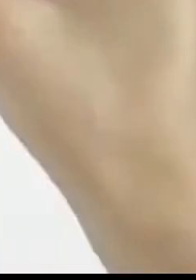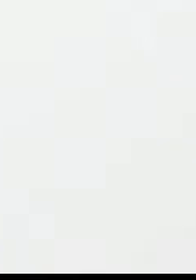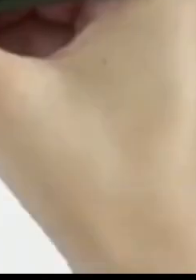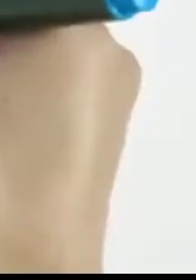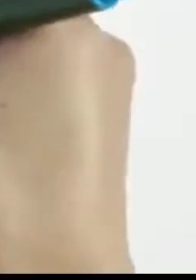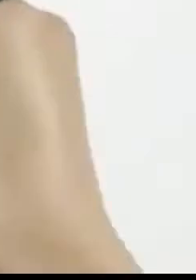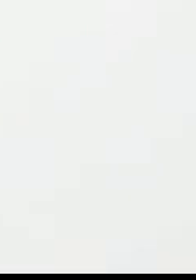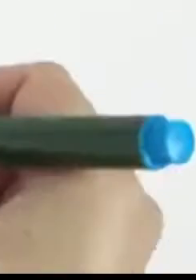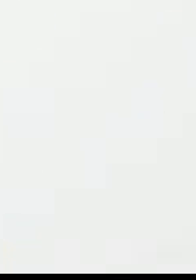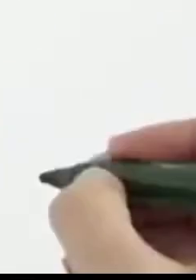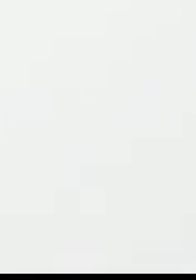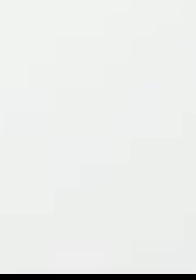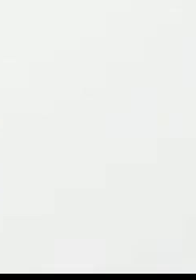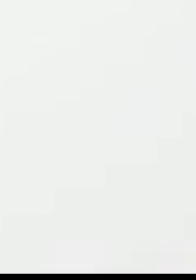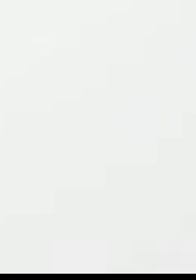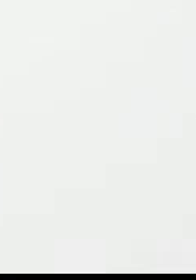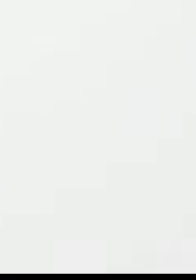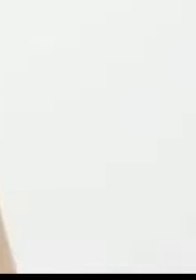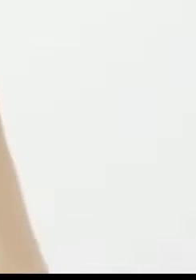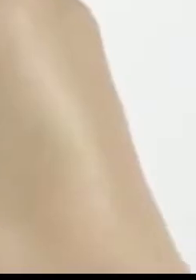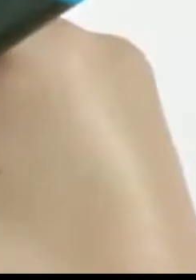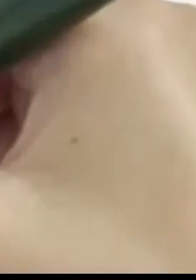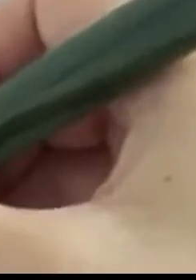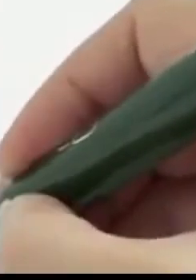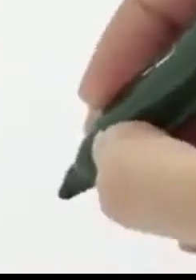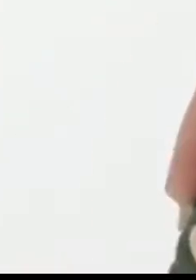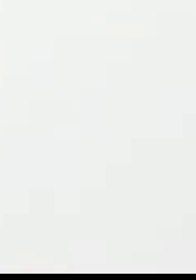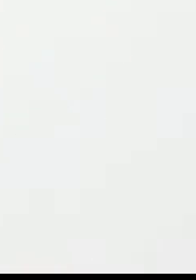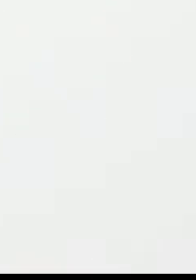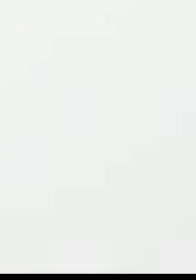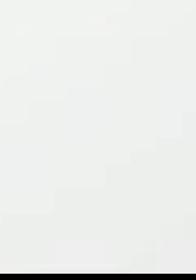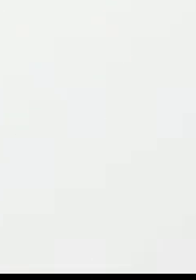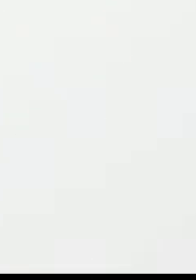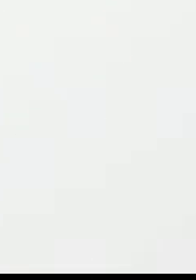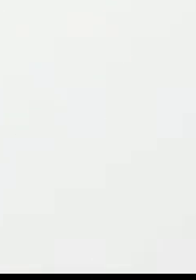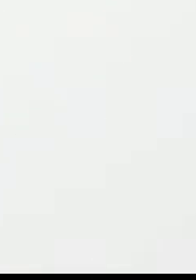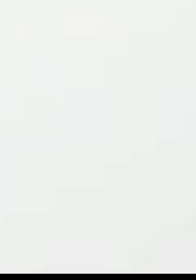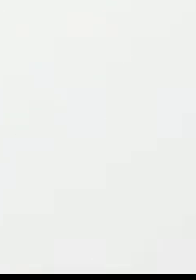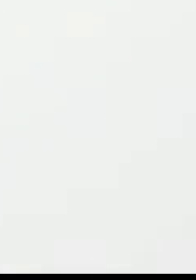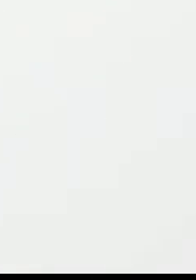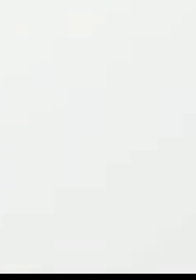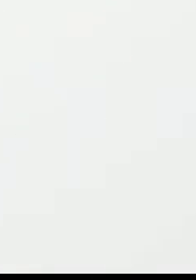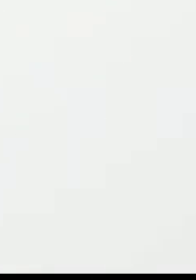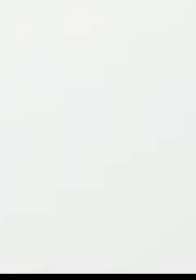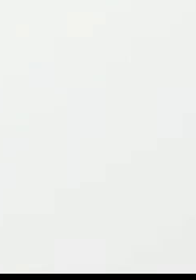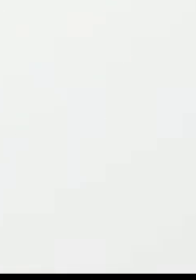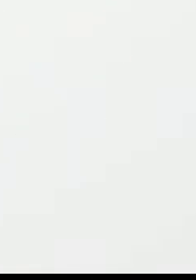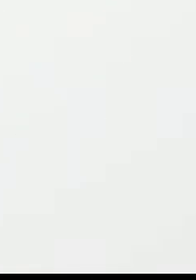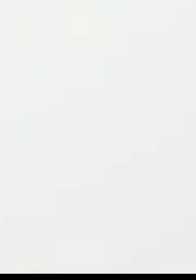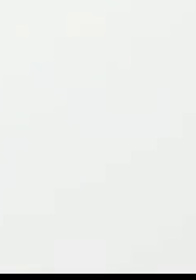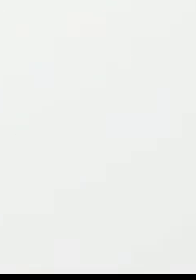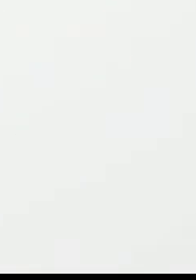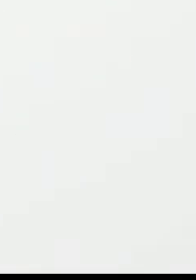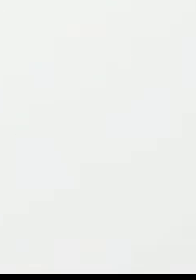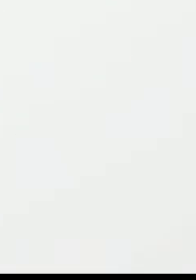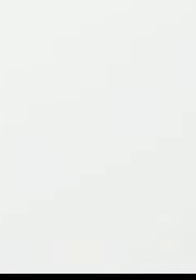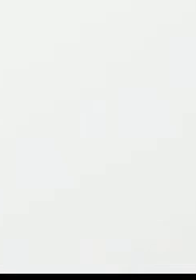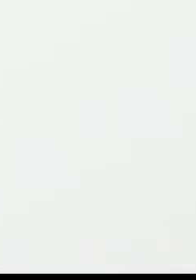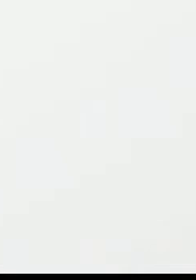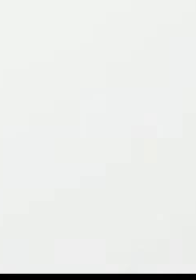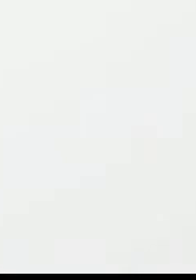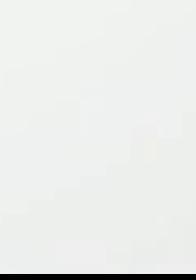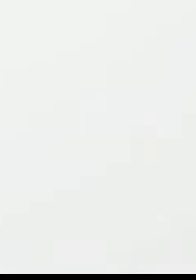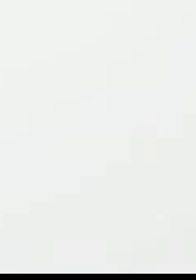En 2021, se creó un grupo de trabajo, conformado por representantes de la Policía Municipal de Madrid y expertos en accesibilidad de